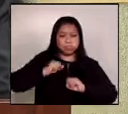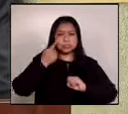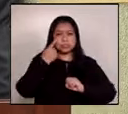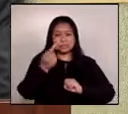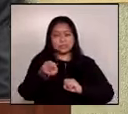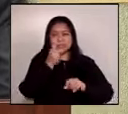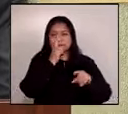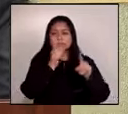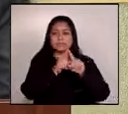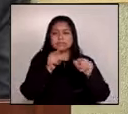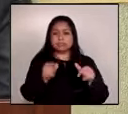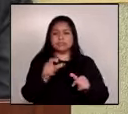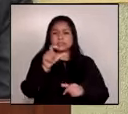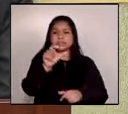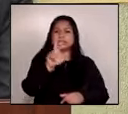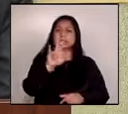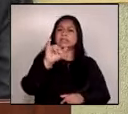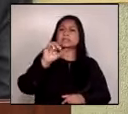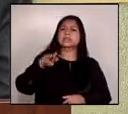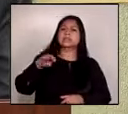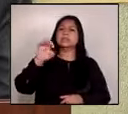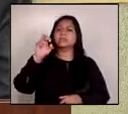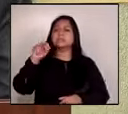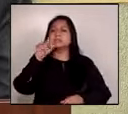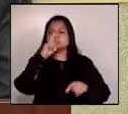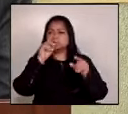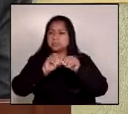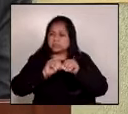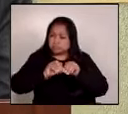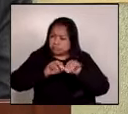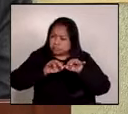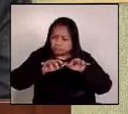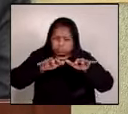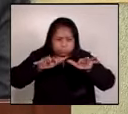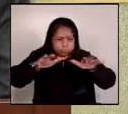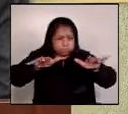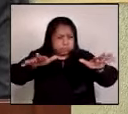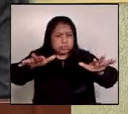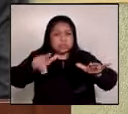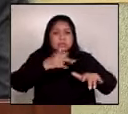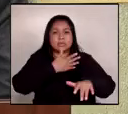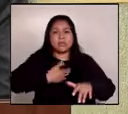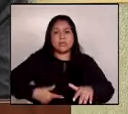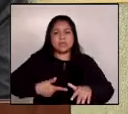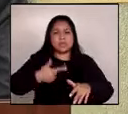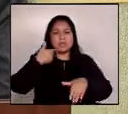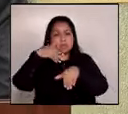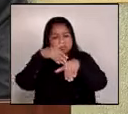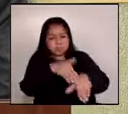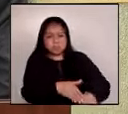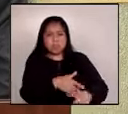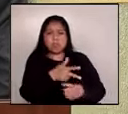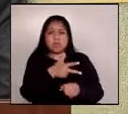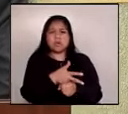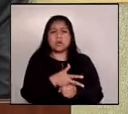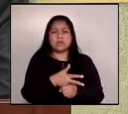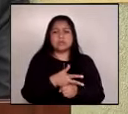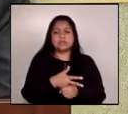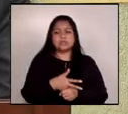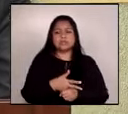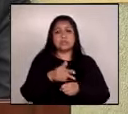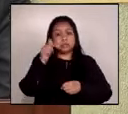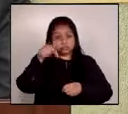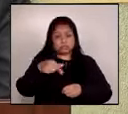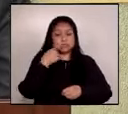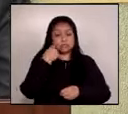sigan operando y propagándose en el Estado en perjuicio del pueblo de Guatemala. De